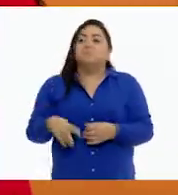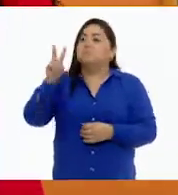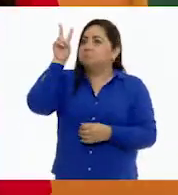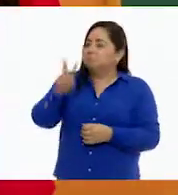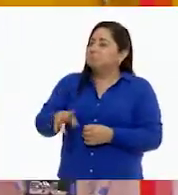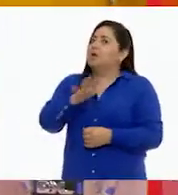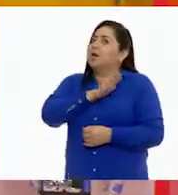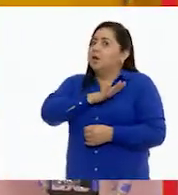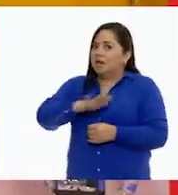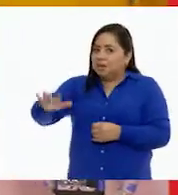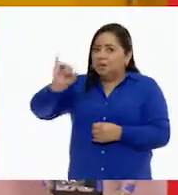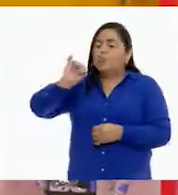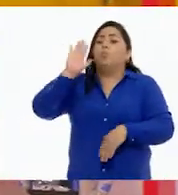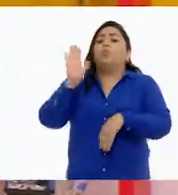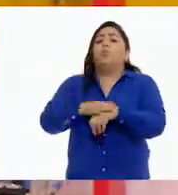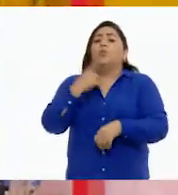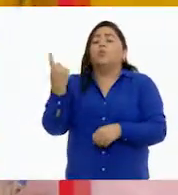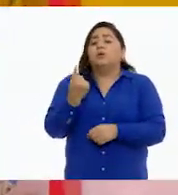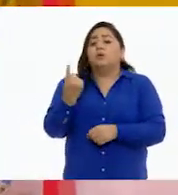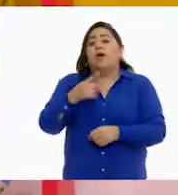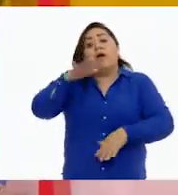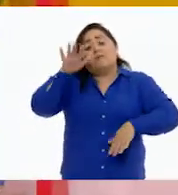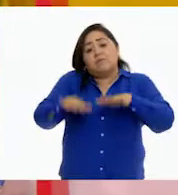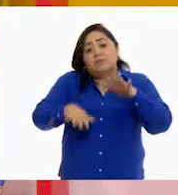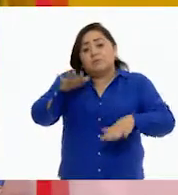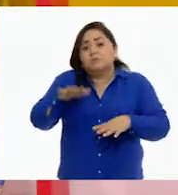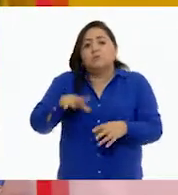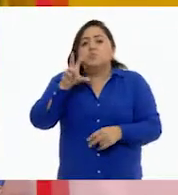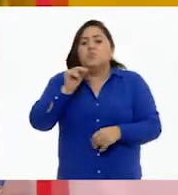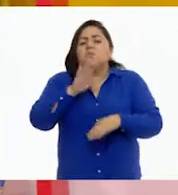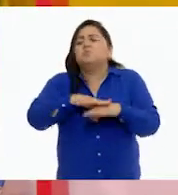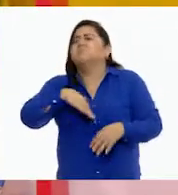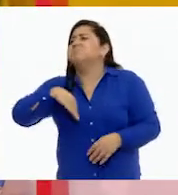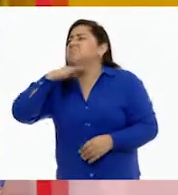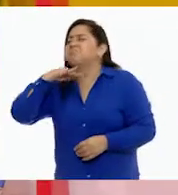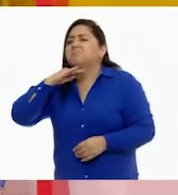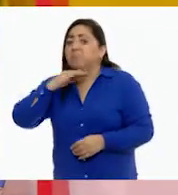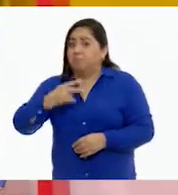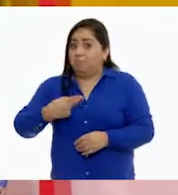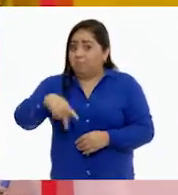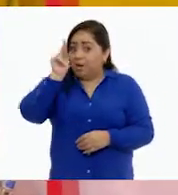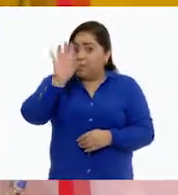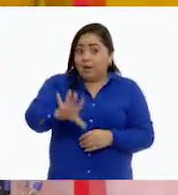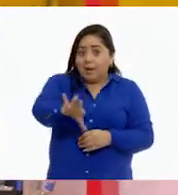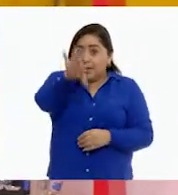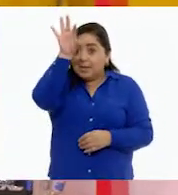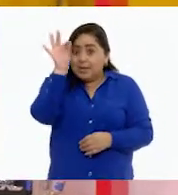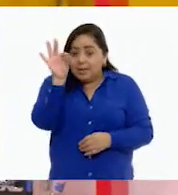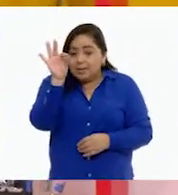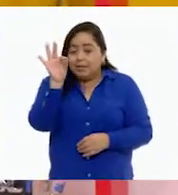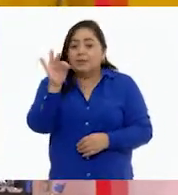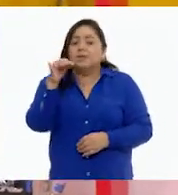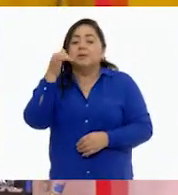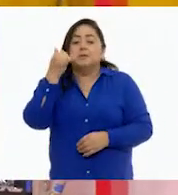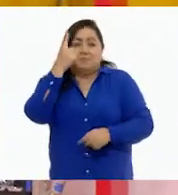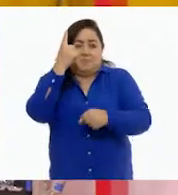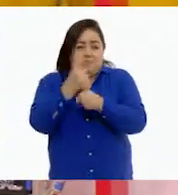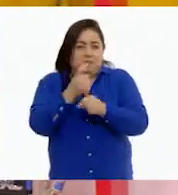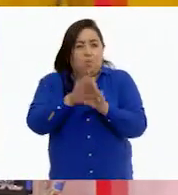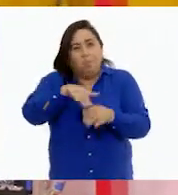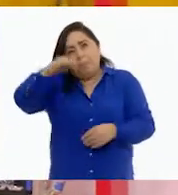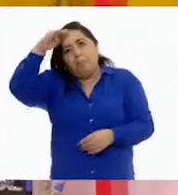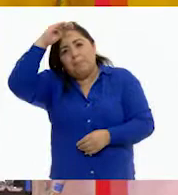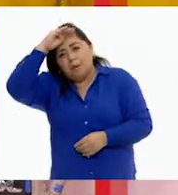pareció increíble porque es algo que a veces no le damos la importancia. Pero elegir y sobre todo elegir